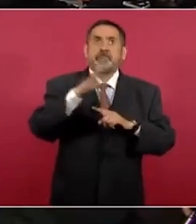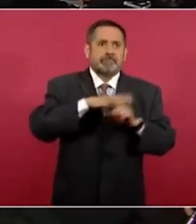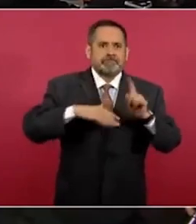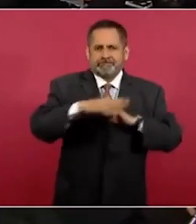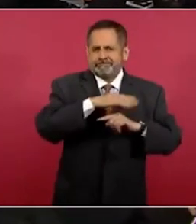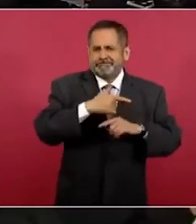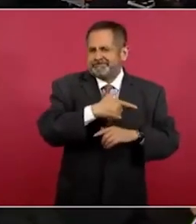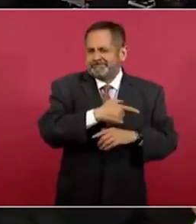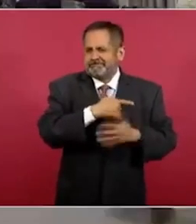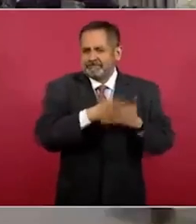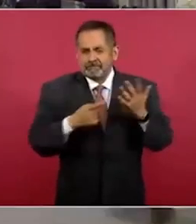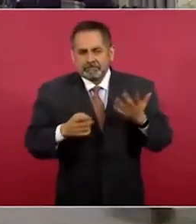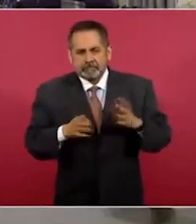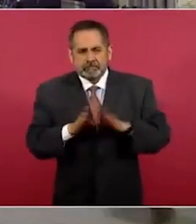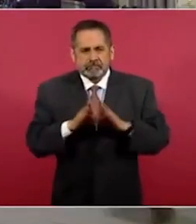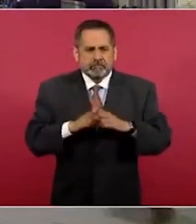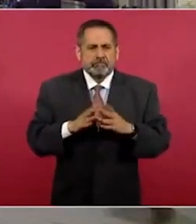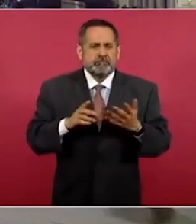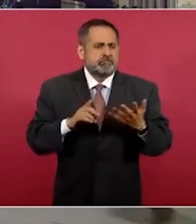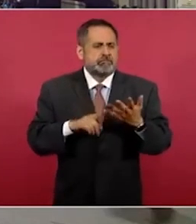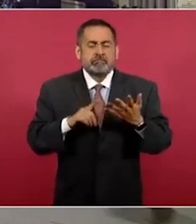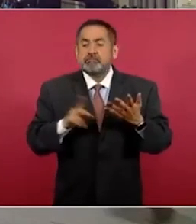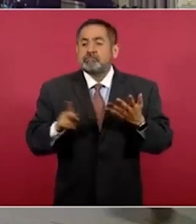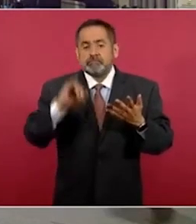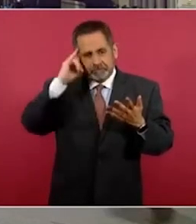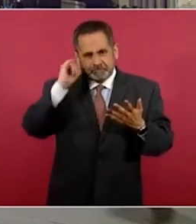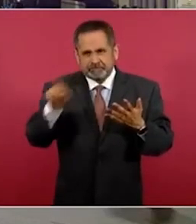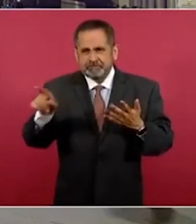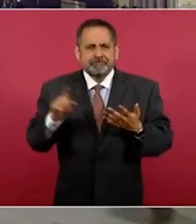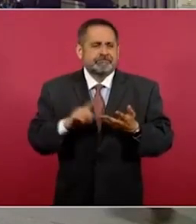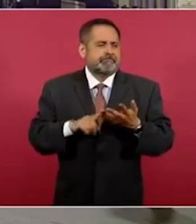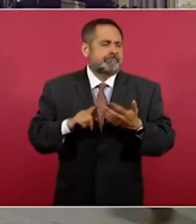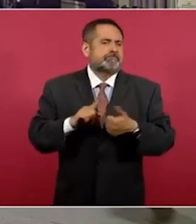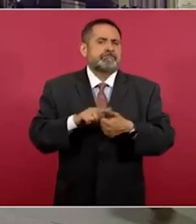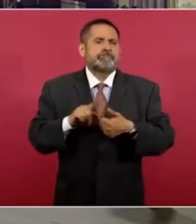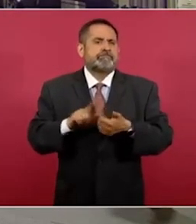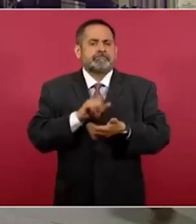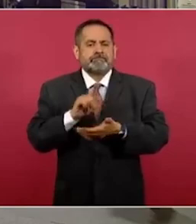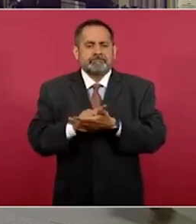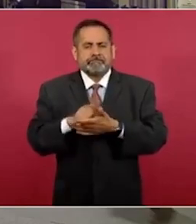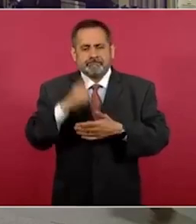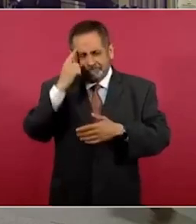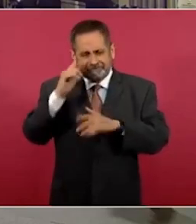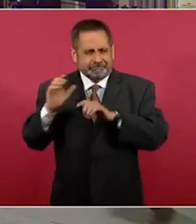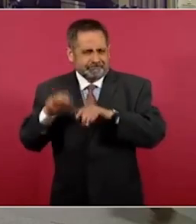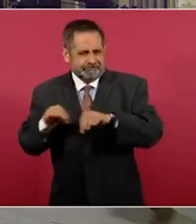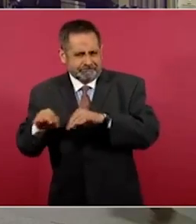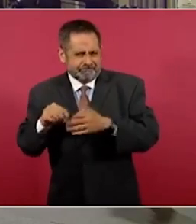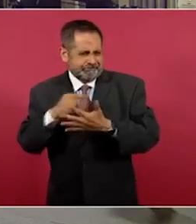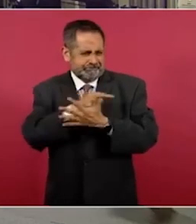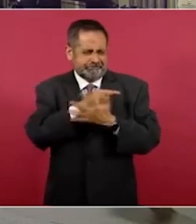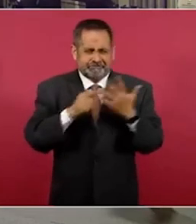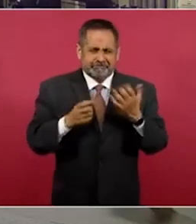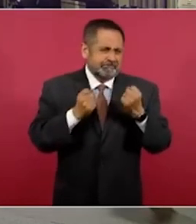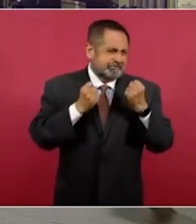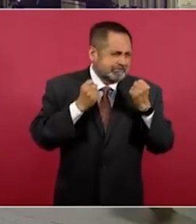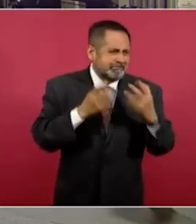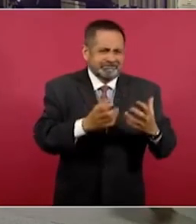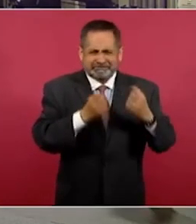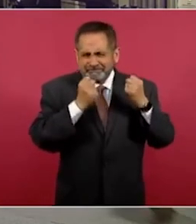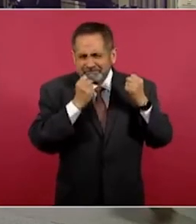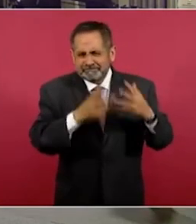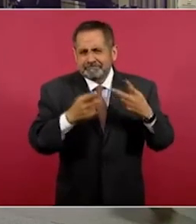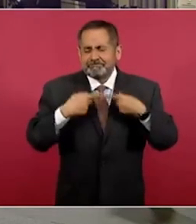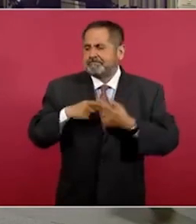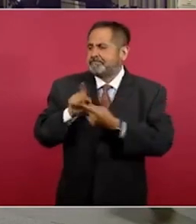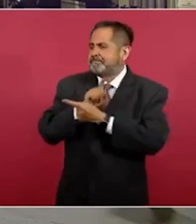el desarrollo de los pueblos indígenas, la ley de leyes laborales, en fin, son un sinúmero